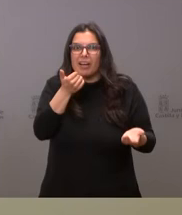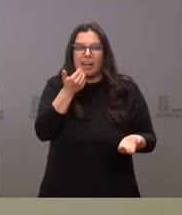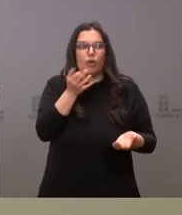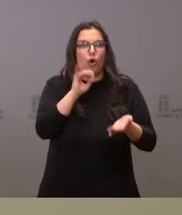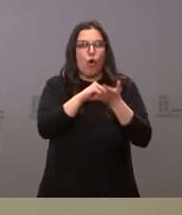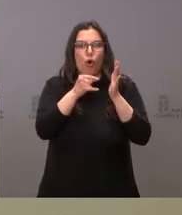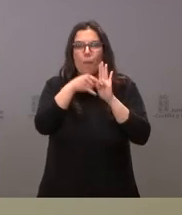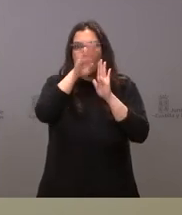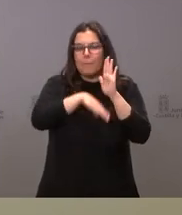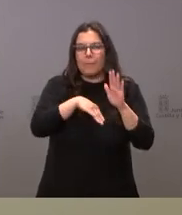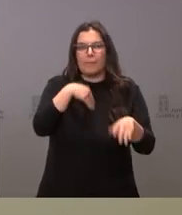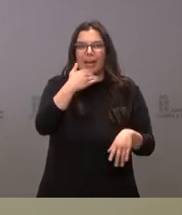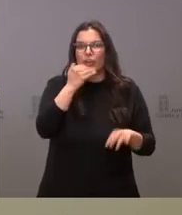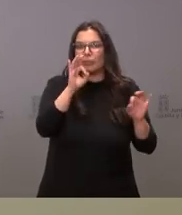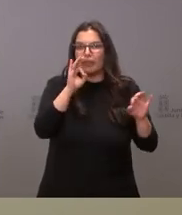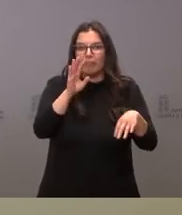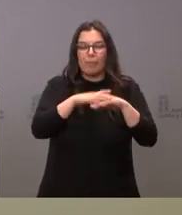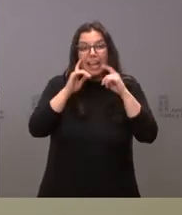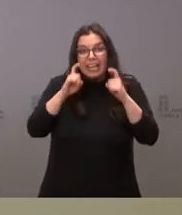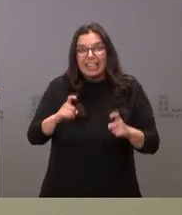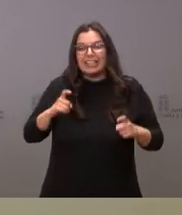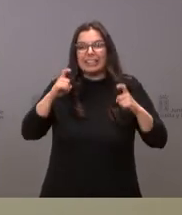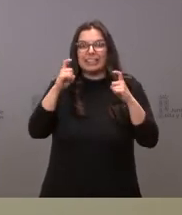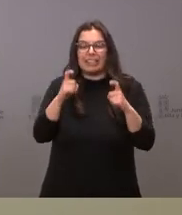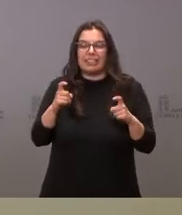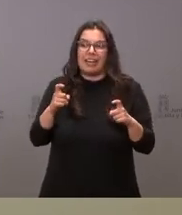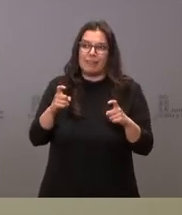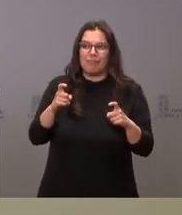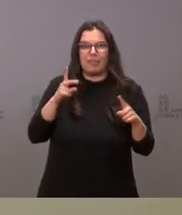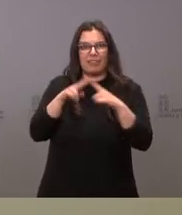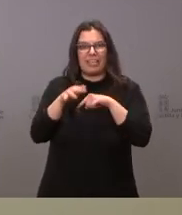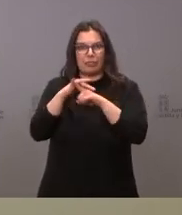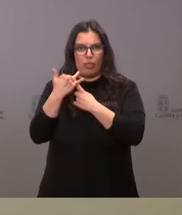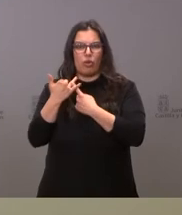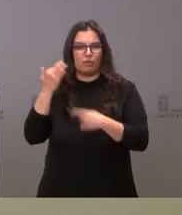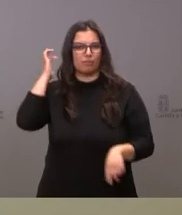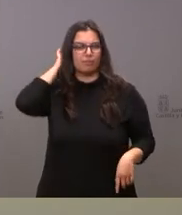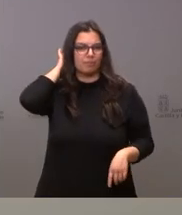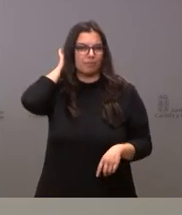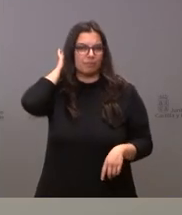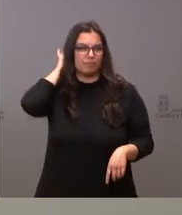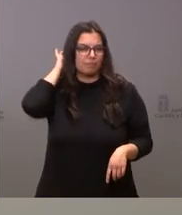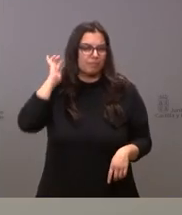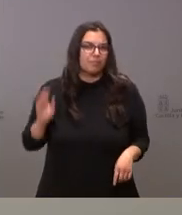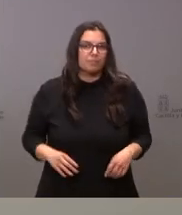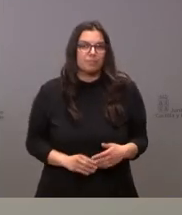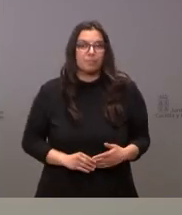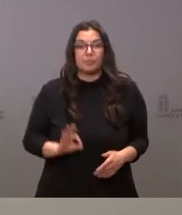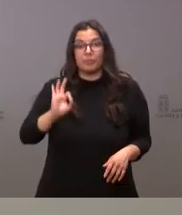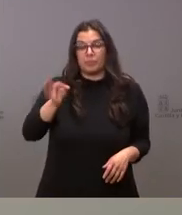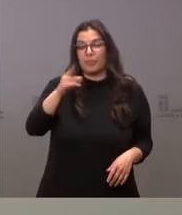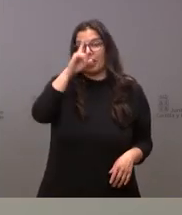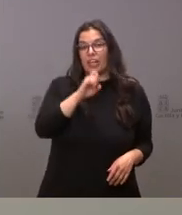comprometer para tratar de reducir aún más esa situación Pues efectivamente como usted dice desde el año